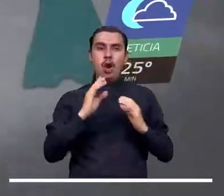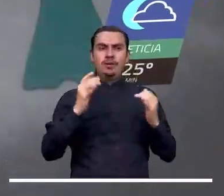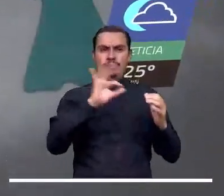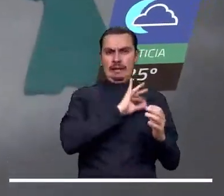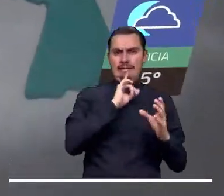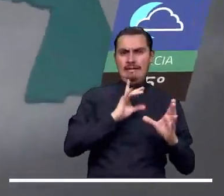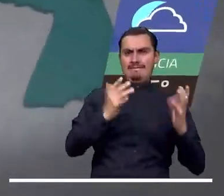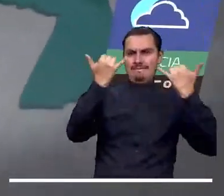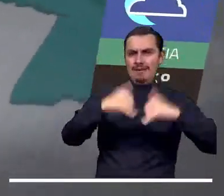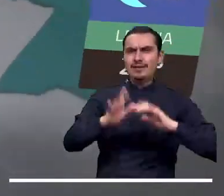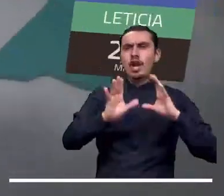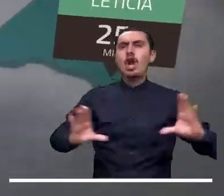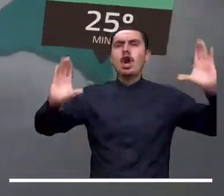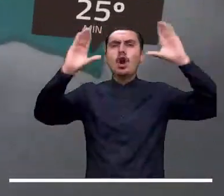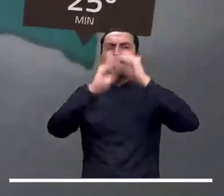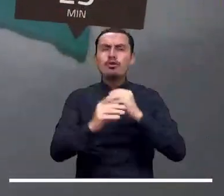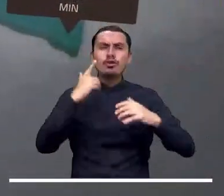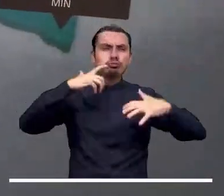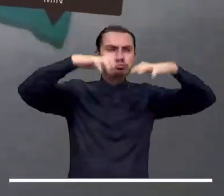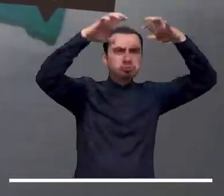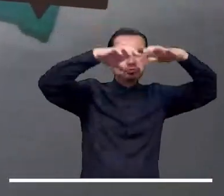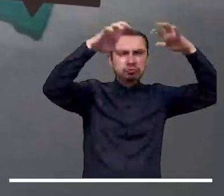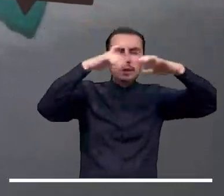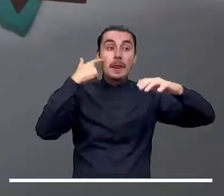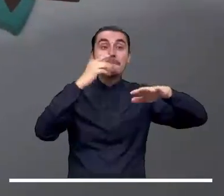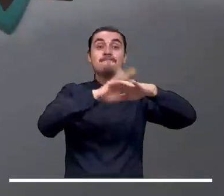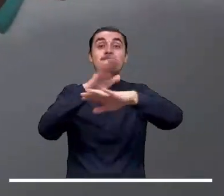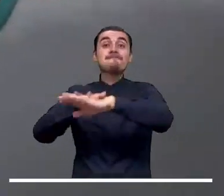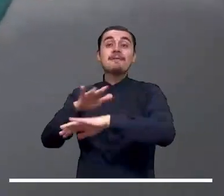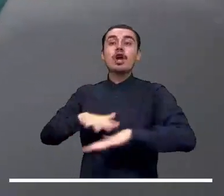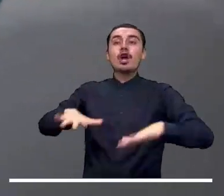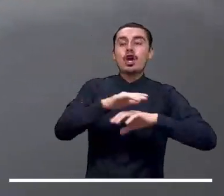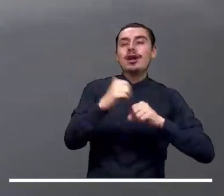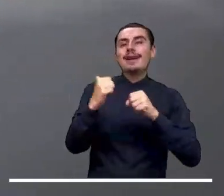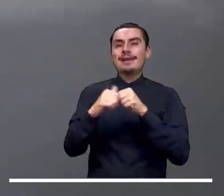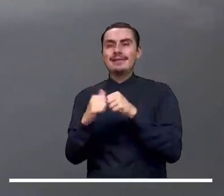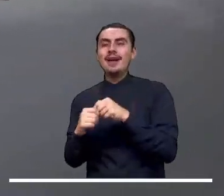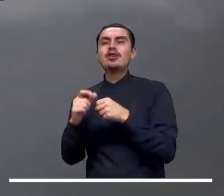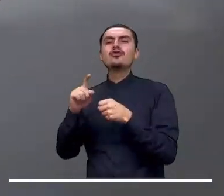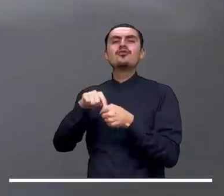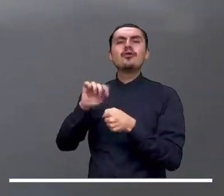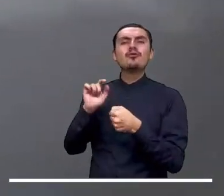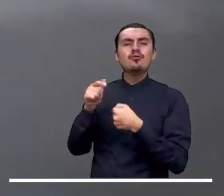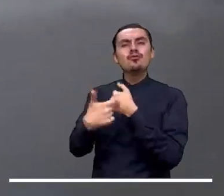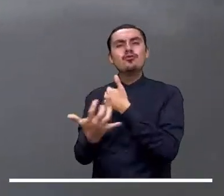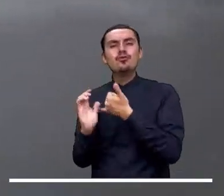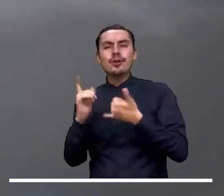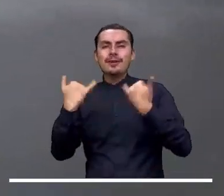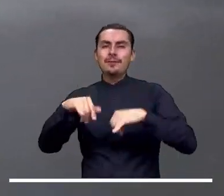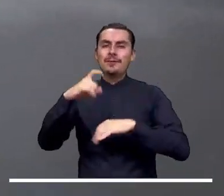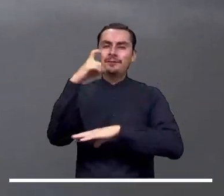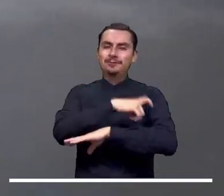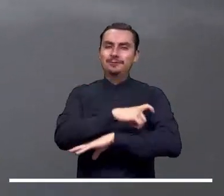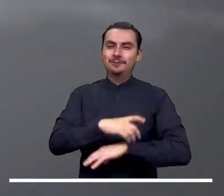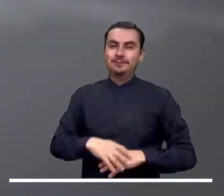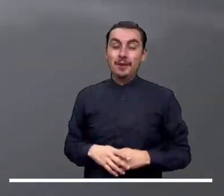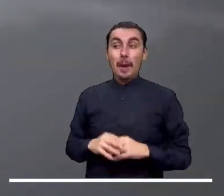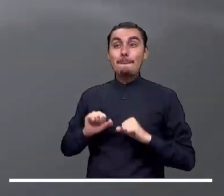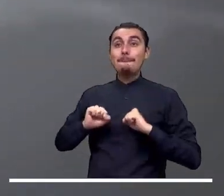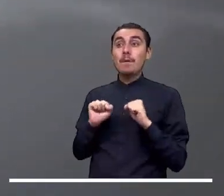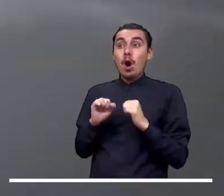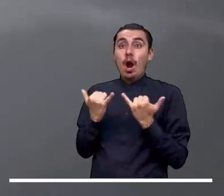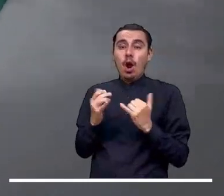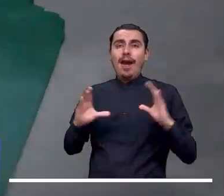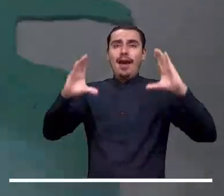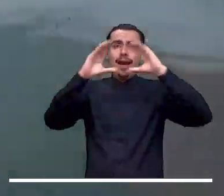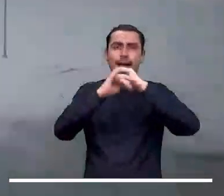recibe una noche con predominio del tiempo seco, aunque se prevé en lluvias de ligera a moderada intensidad en sectores de Caquetá y Guainía.